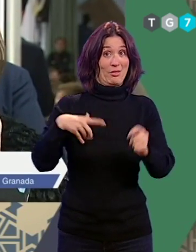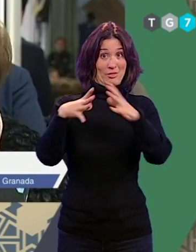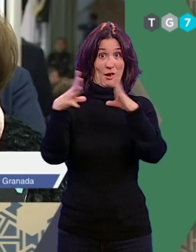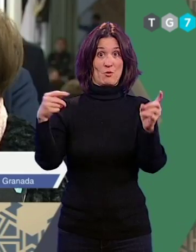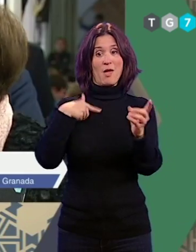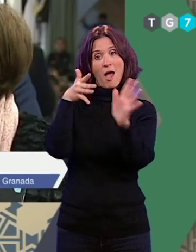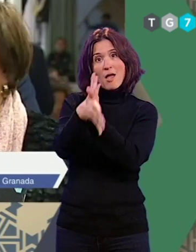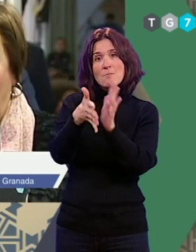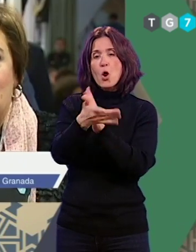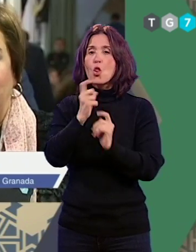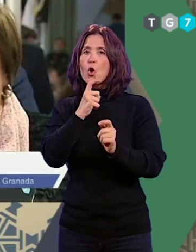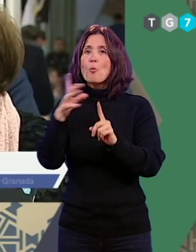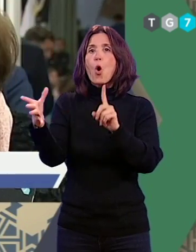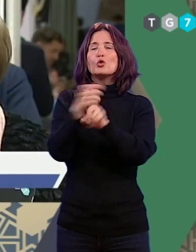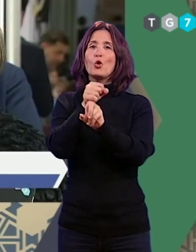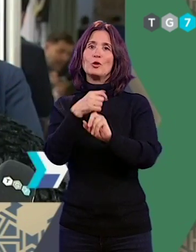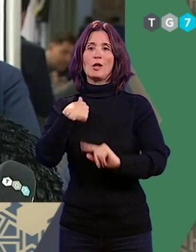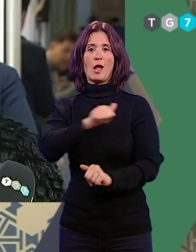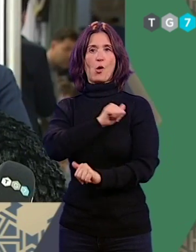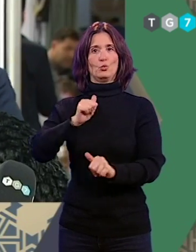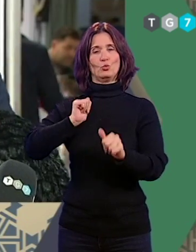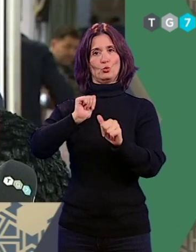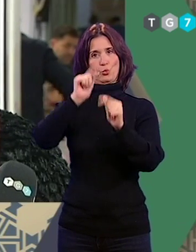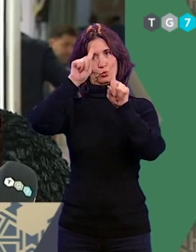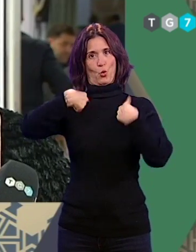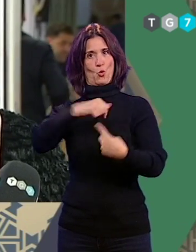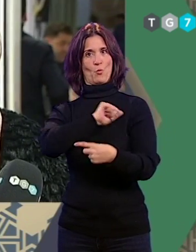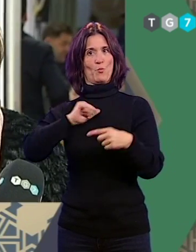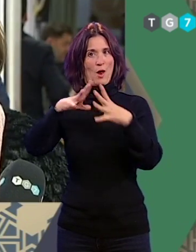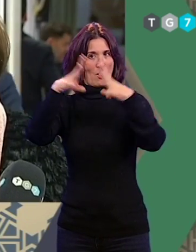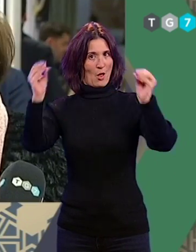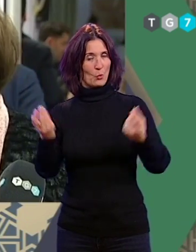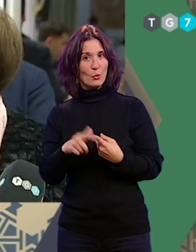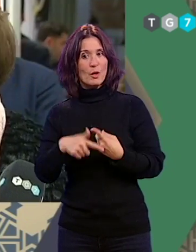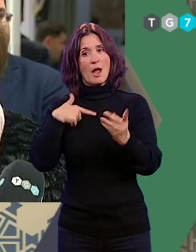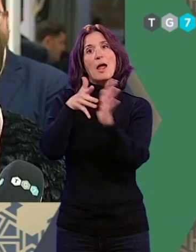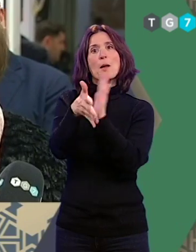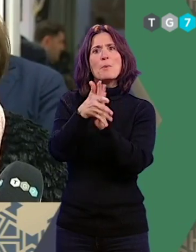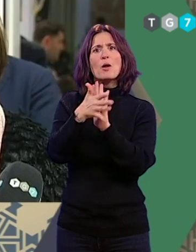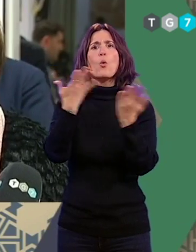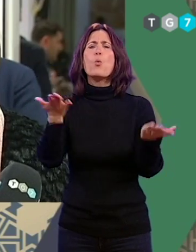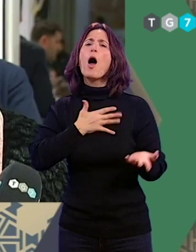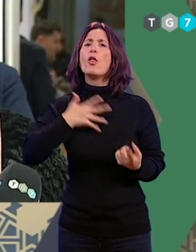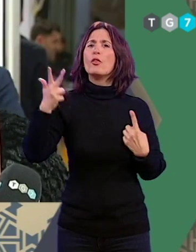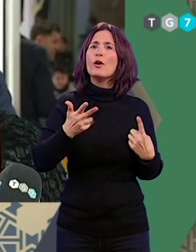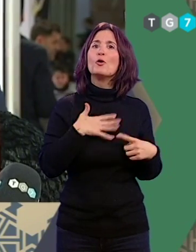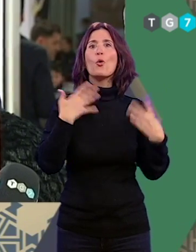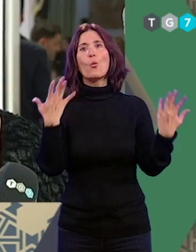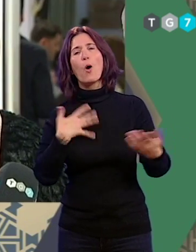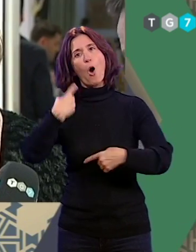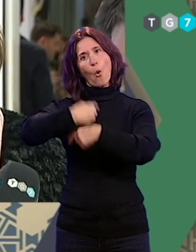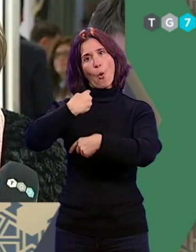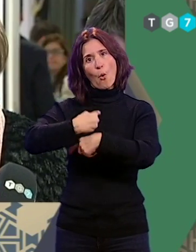pues cómo fue todo el camino para conseguir la autonomía plena en nuestra región, explicarles cuáles son nuestros derechos, cuáles son nuestras